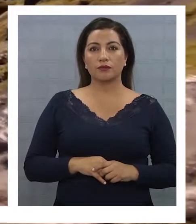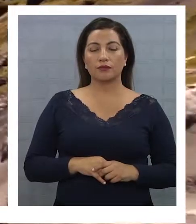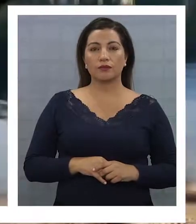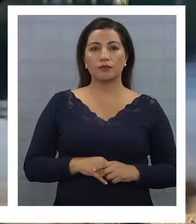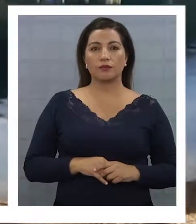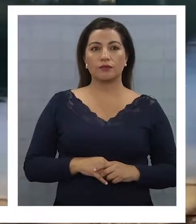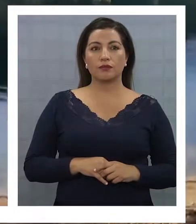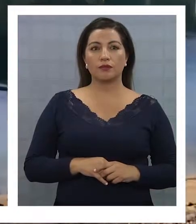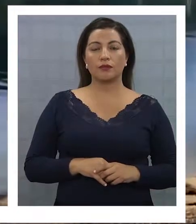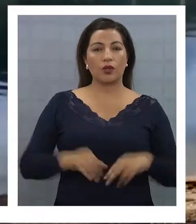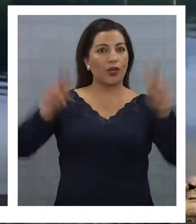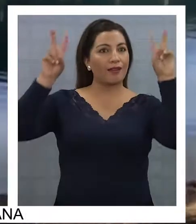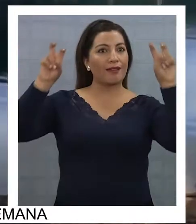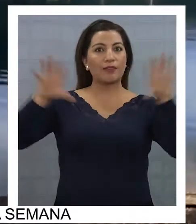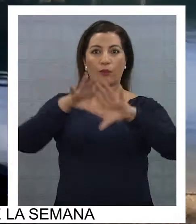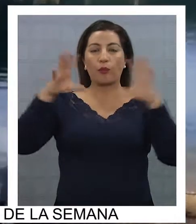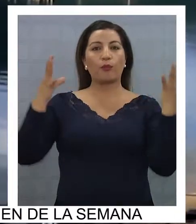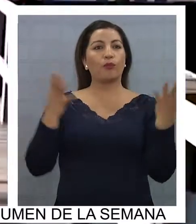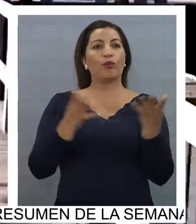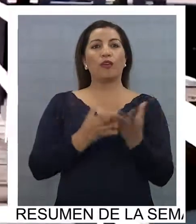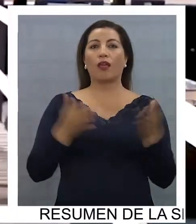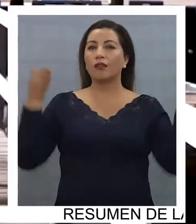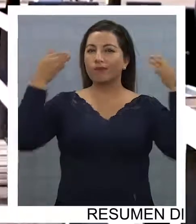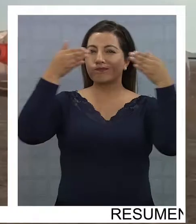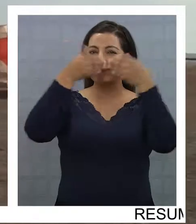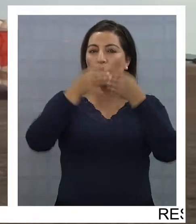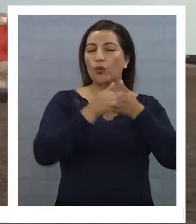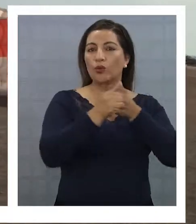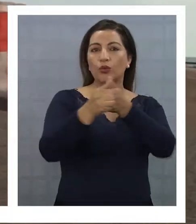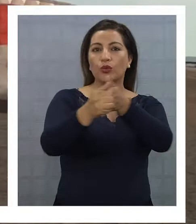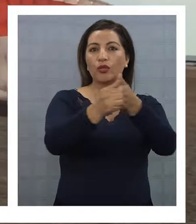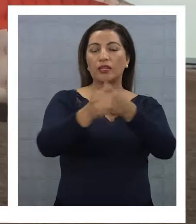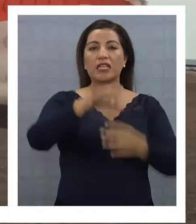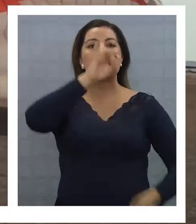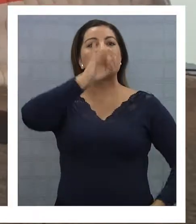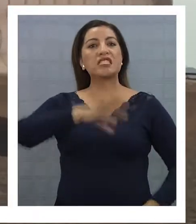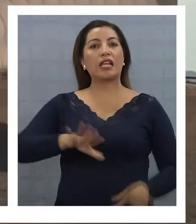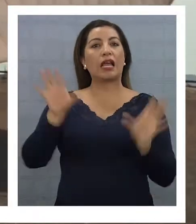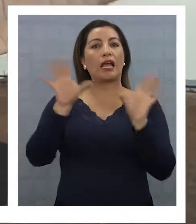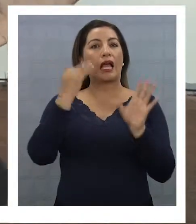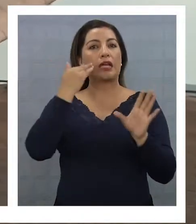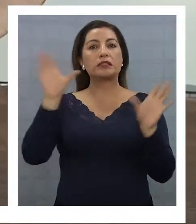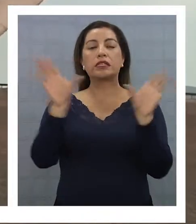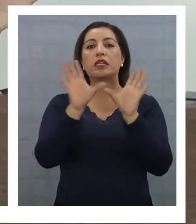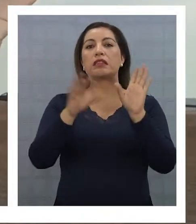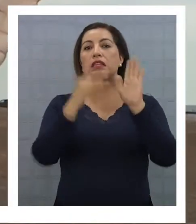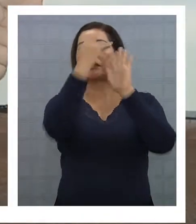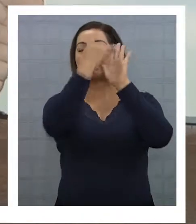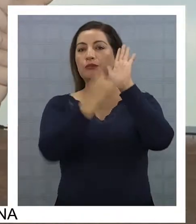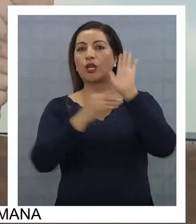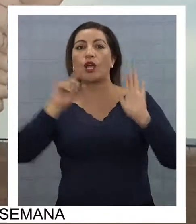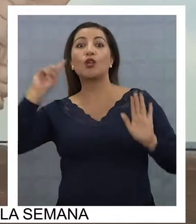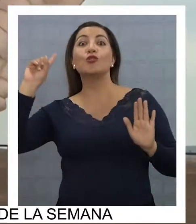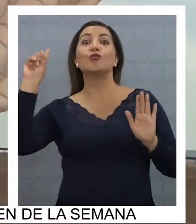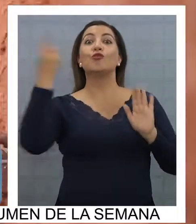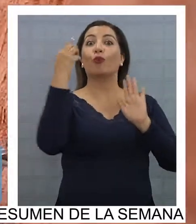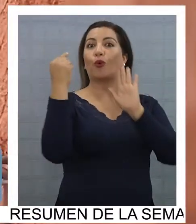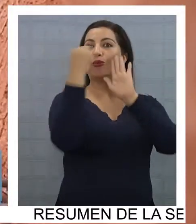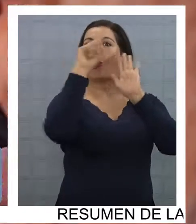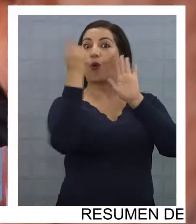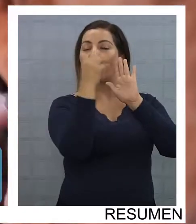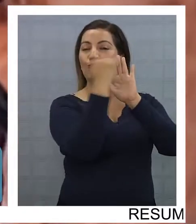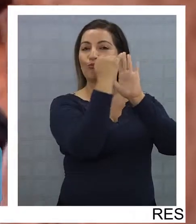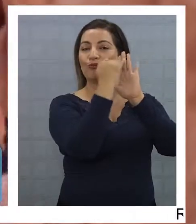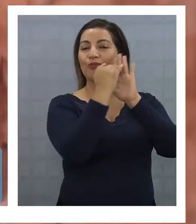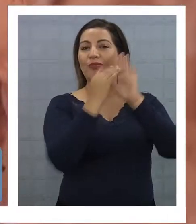En el contexto mundial de los destinos turísticos, Chile está entre los top 10 de aventuras, siendo el número uno de América Latina y en